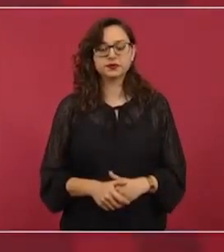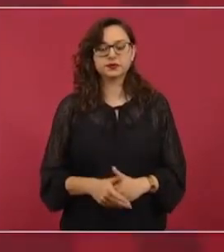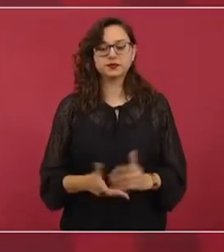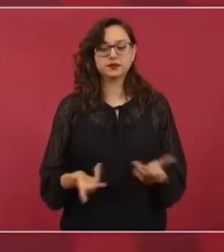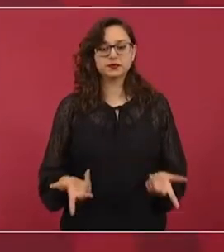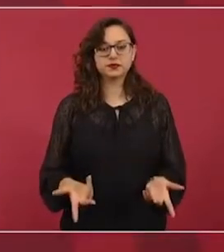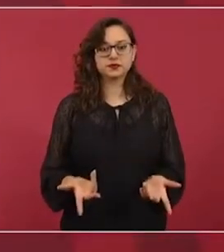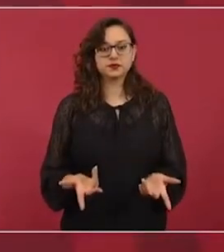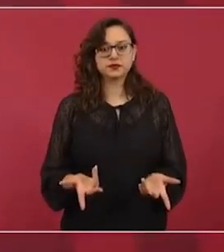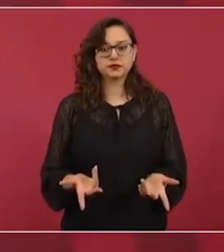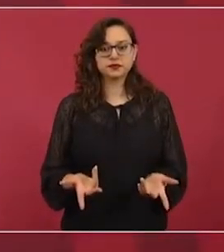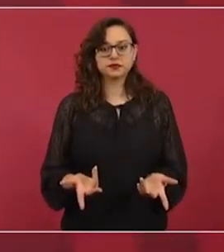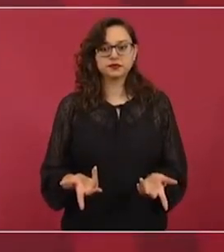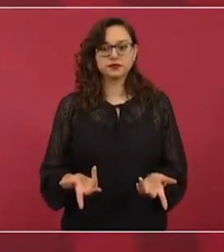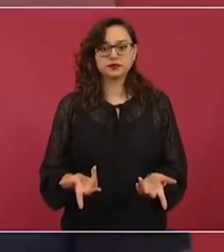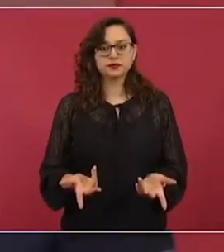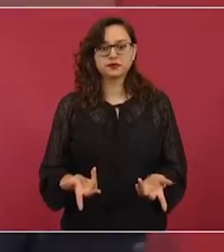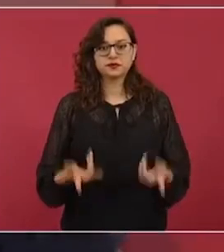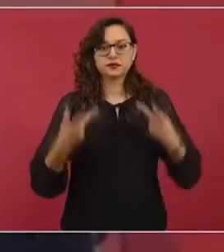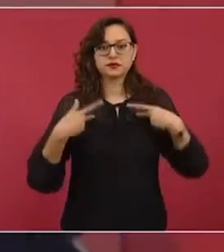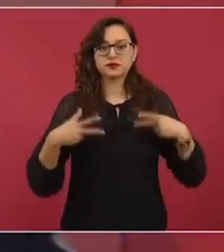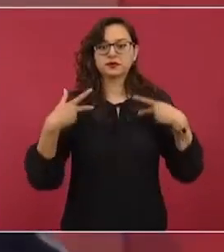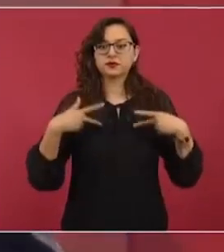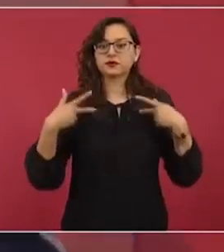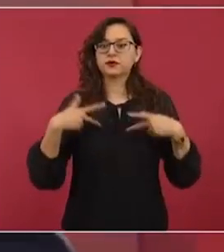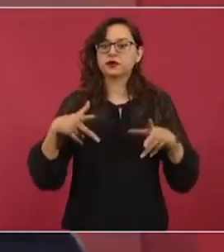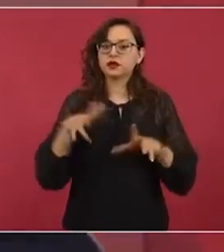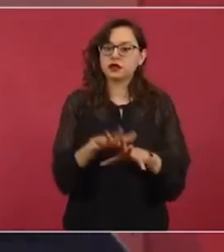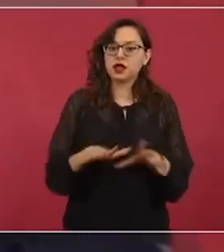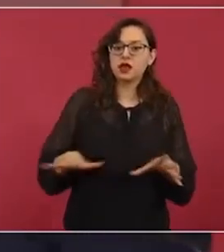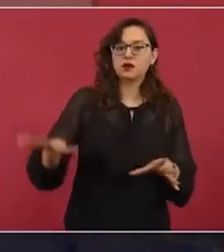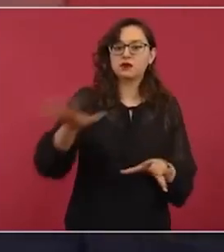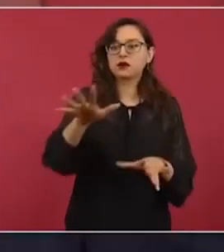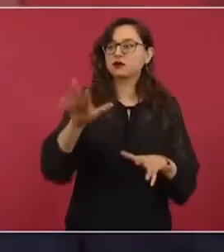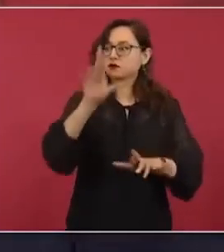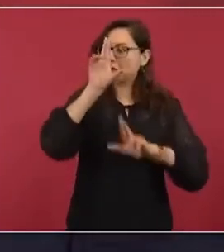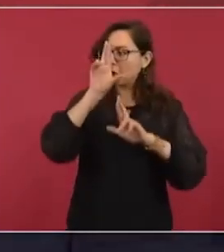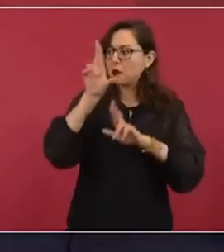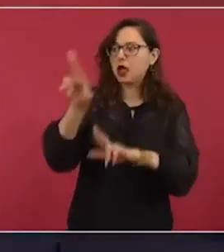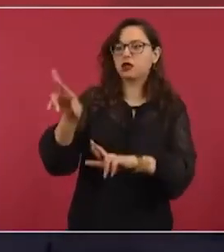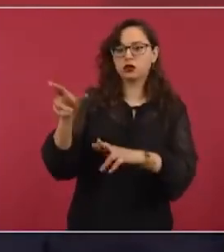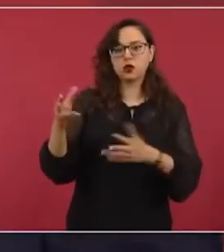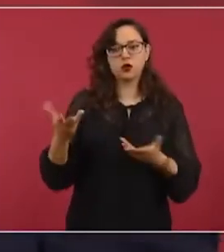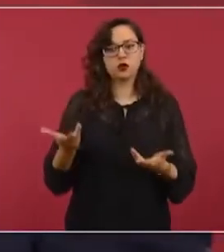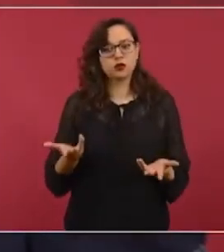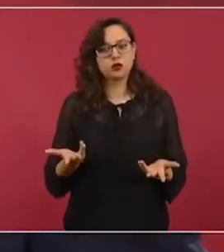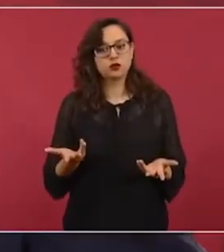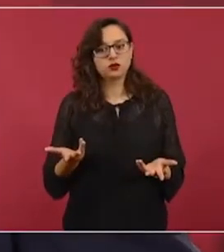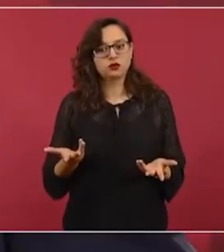respeto que le tienen a la gente, a los usuarios.